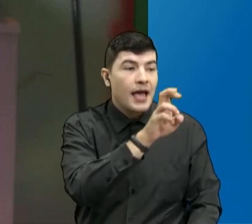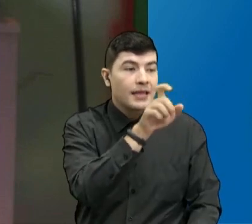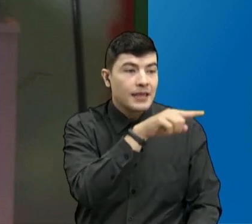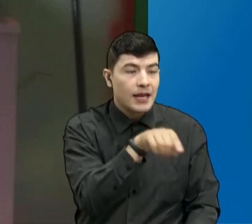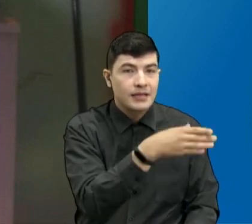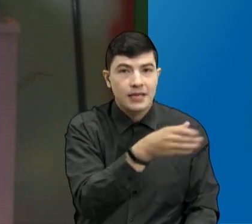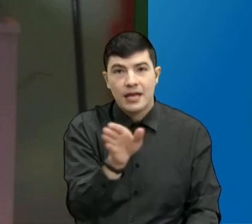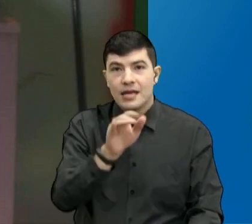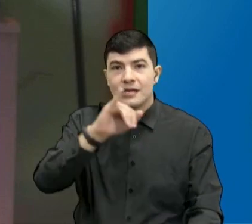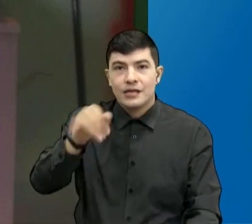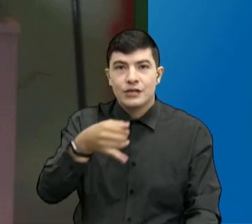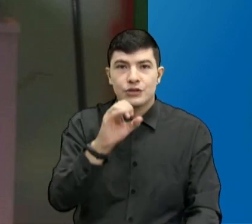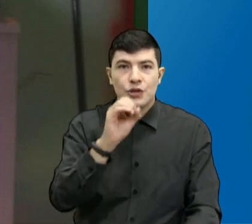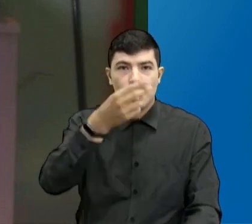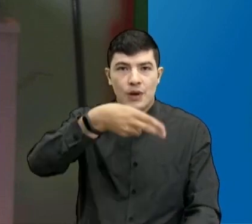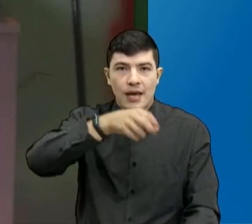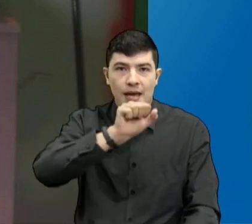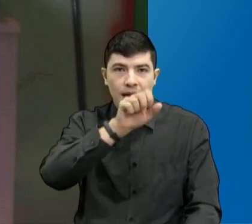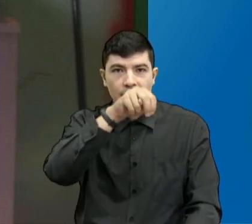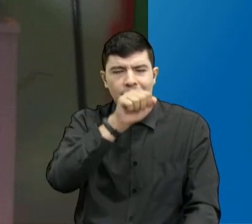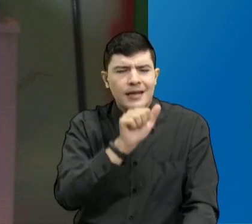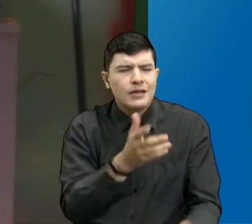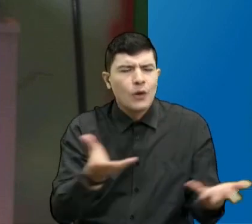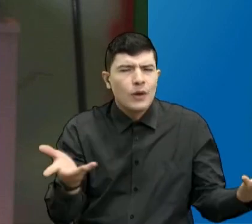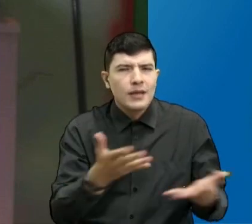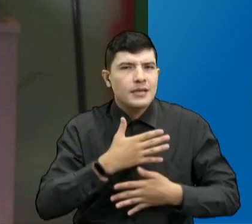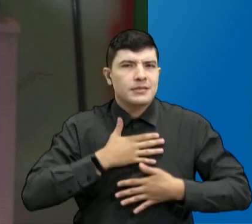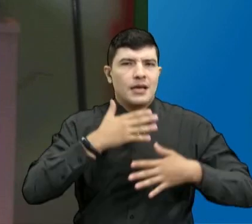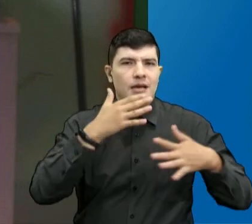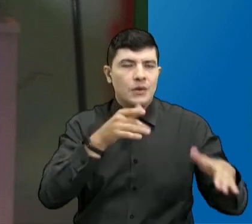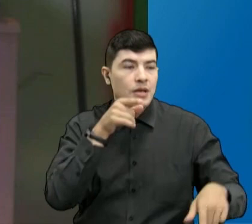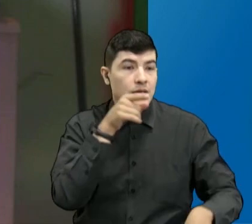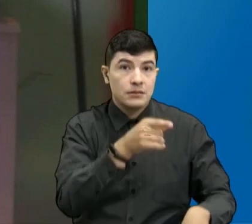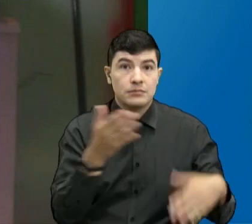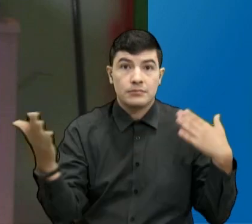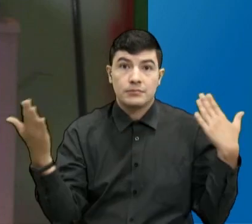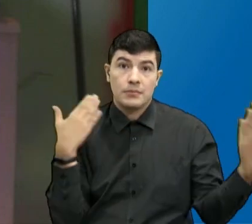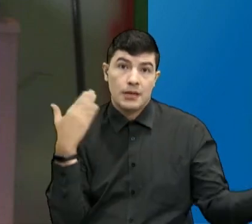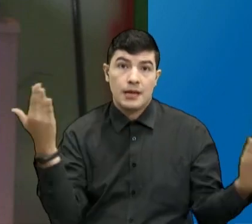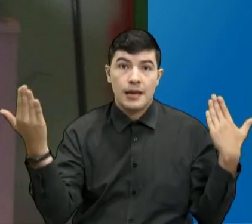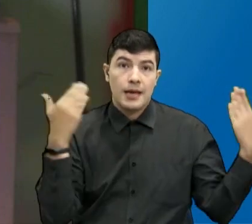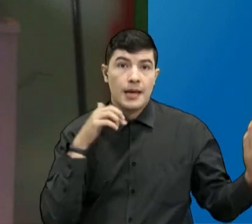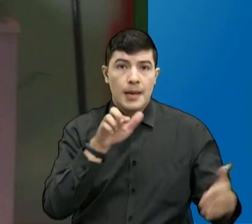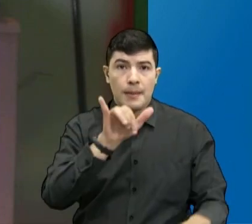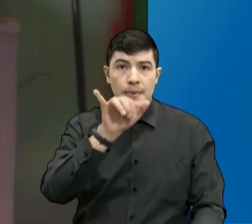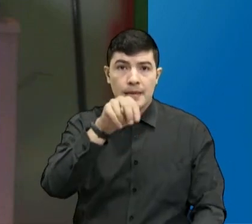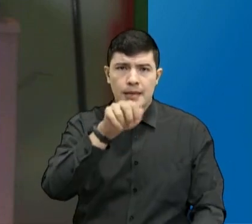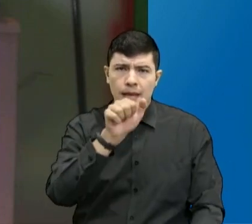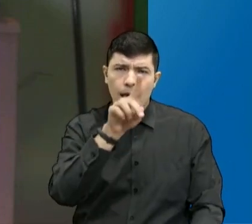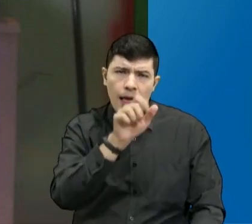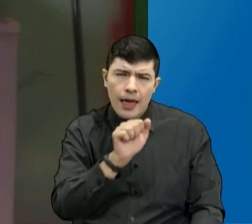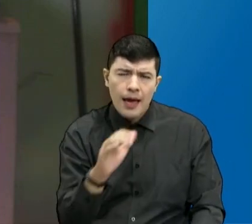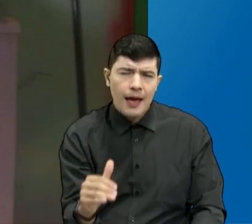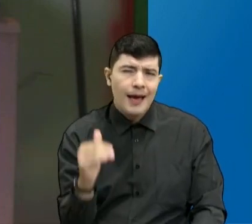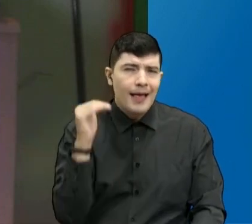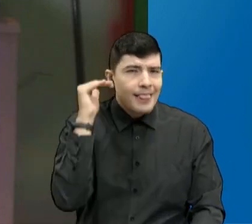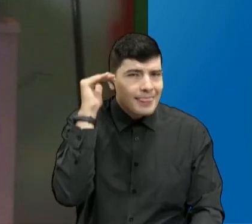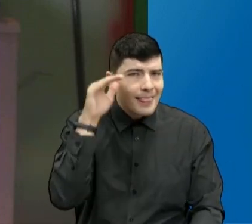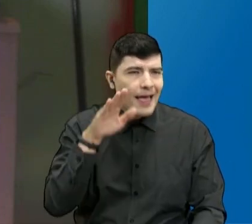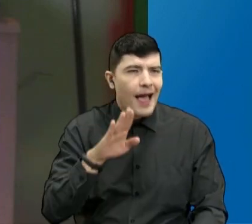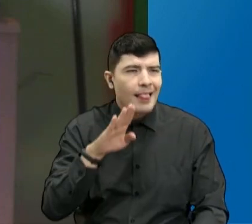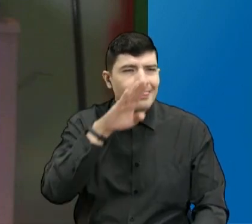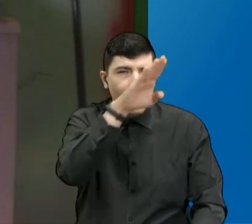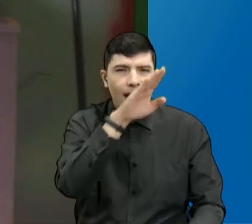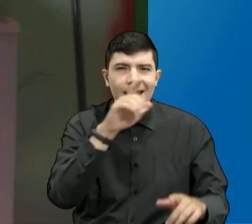desde la vereda... Pinaga, Alta Escuela de San Antonio, en